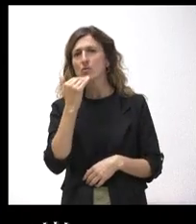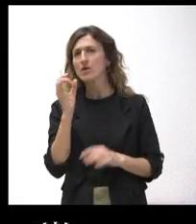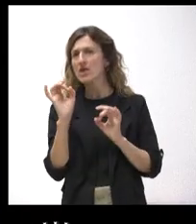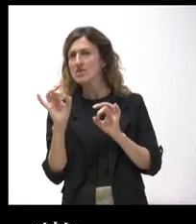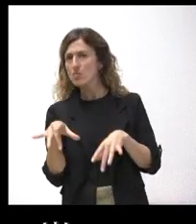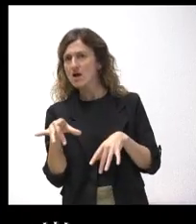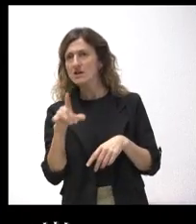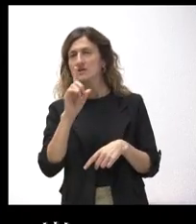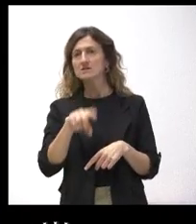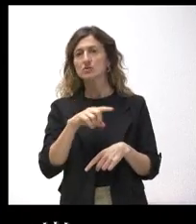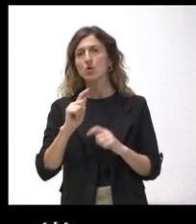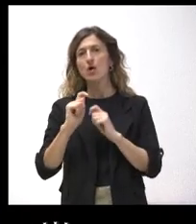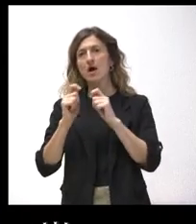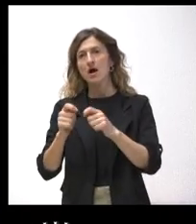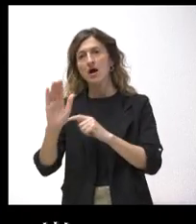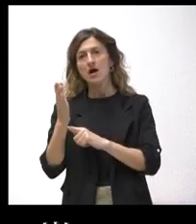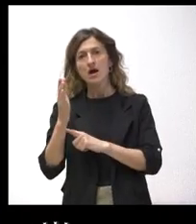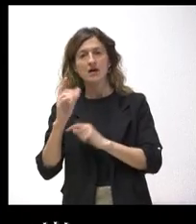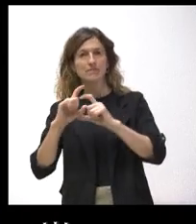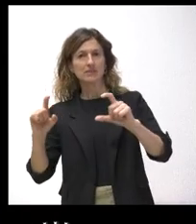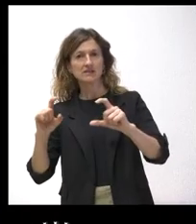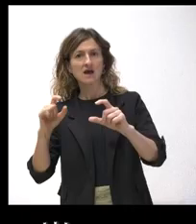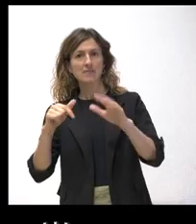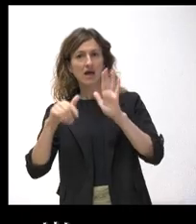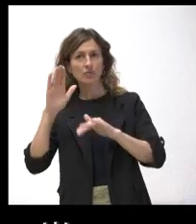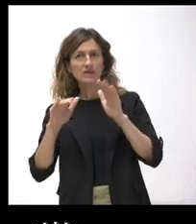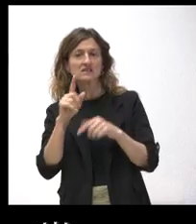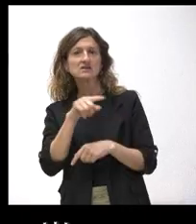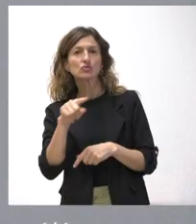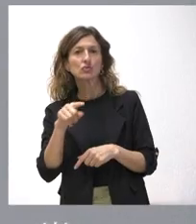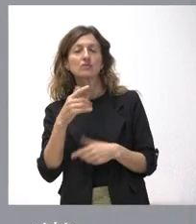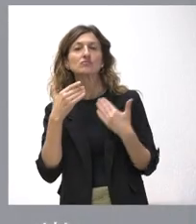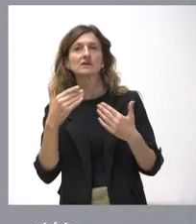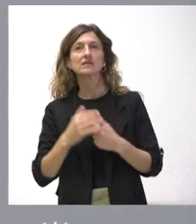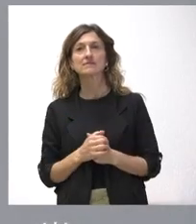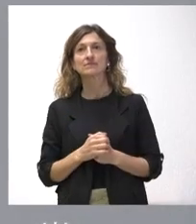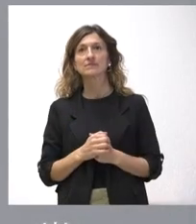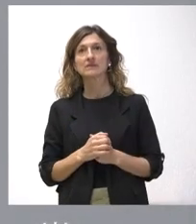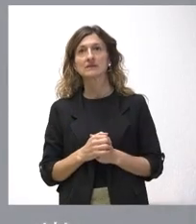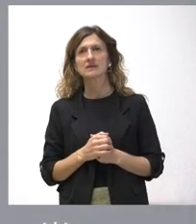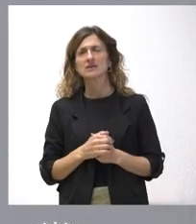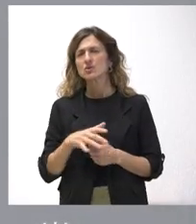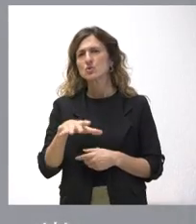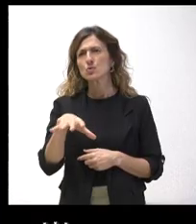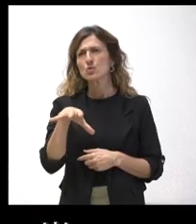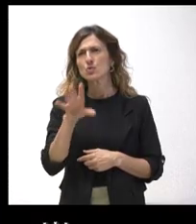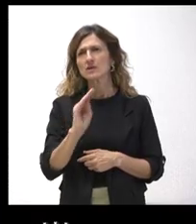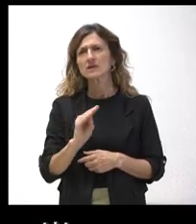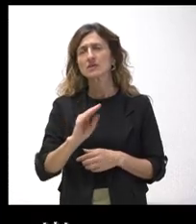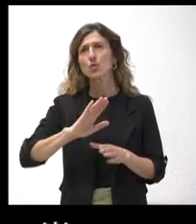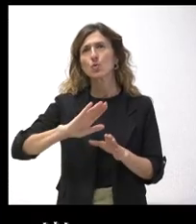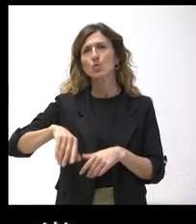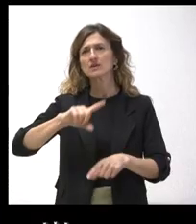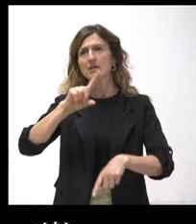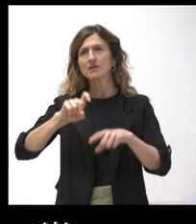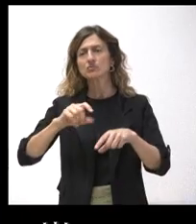tenerlo que volver a adjudicar o qué noticias tiene al respecto? Muchas gracias. La última pregunta es lo que no le he entendido. ¿Algo